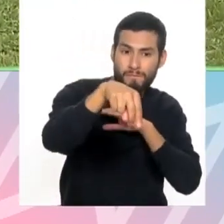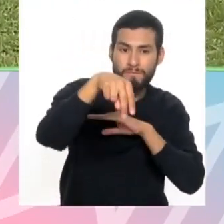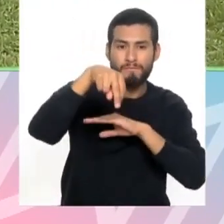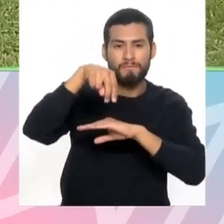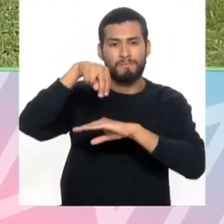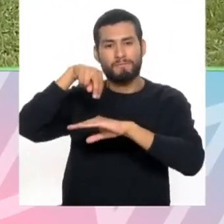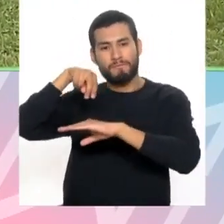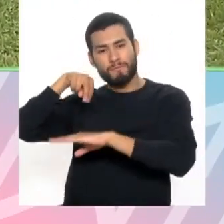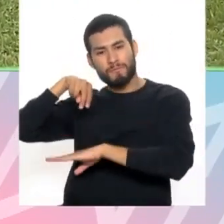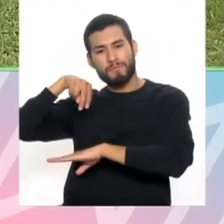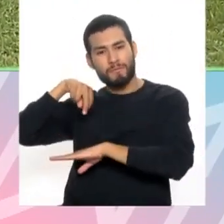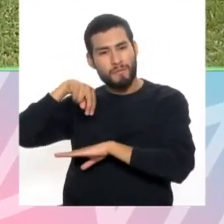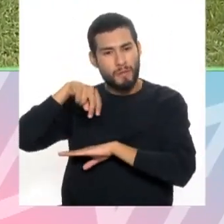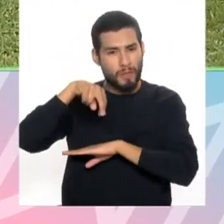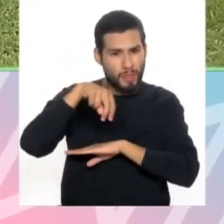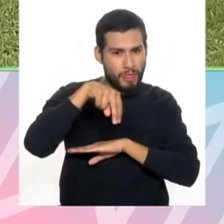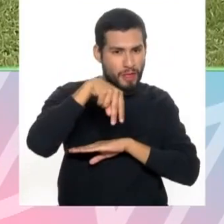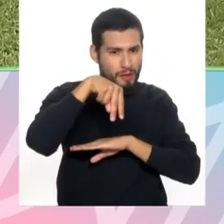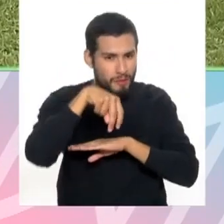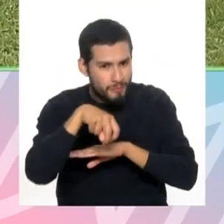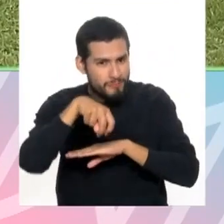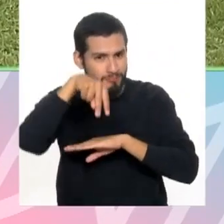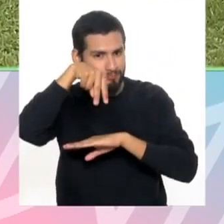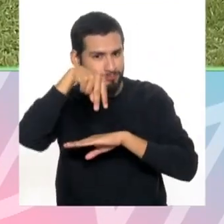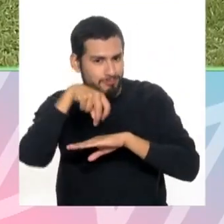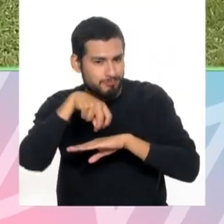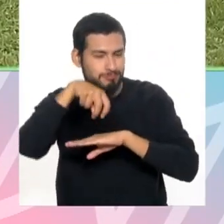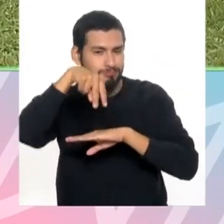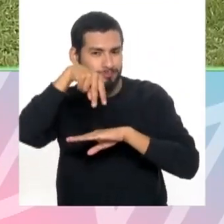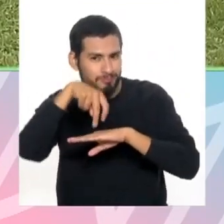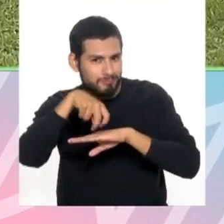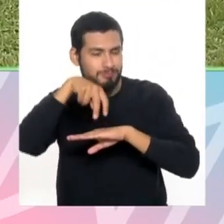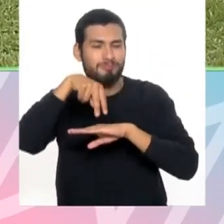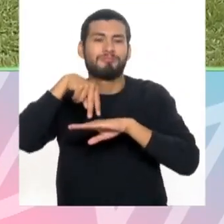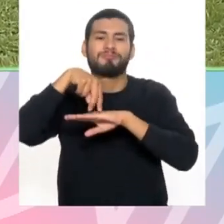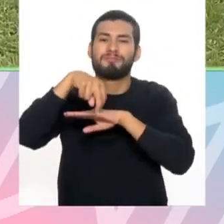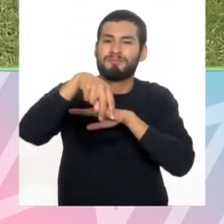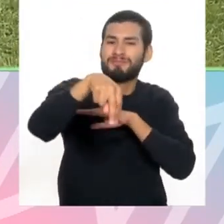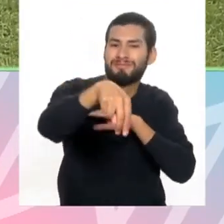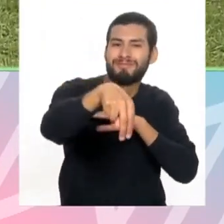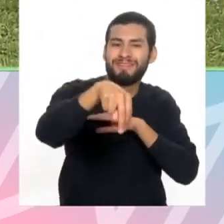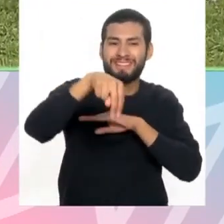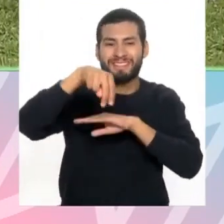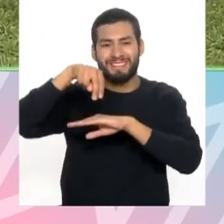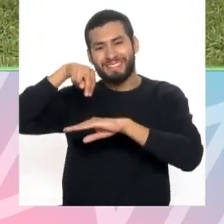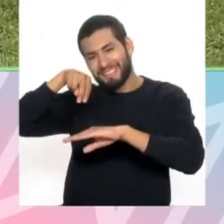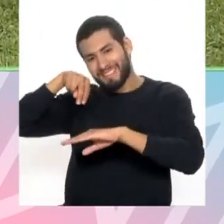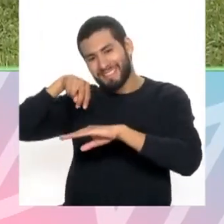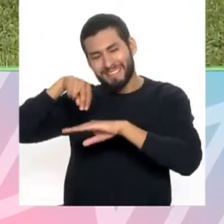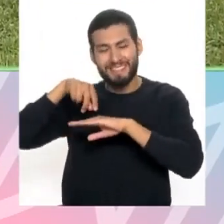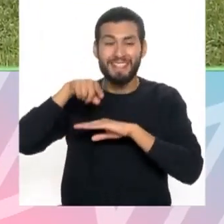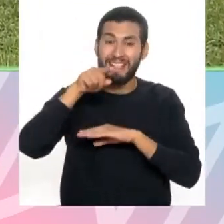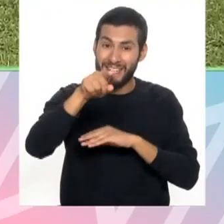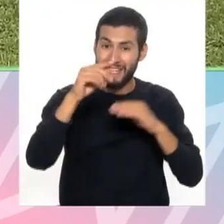A ver doctores, como es el estudio. Uno, dos, tres y avanzamos. Esos casitos también. Muy